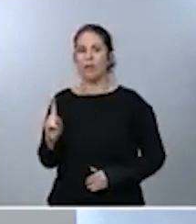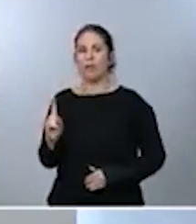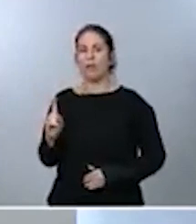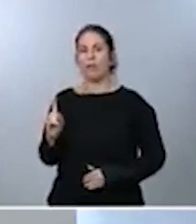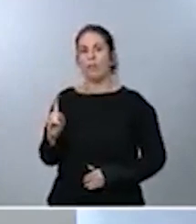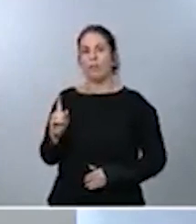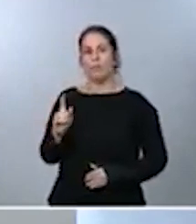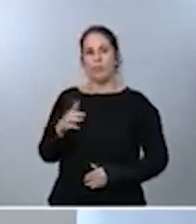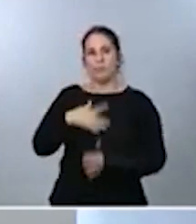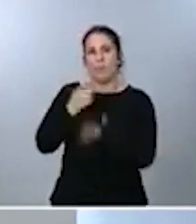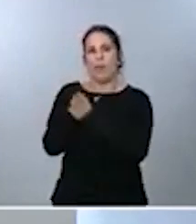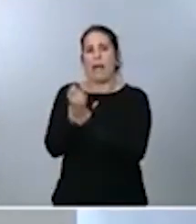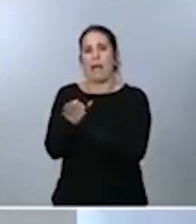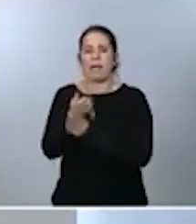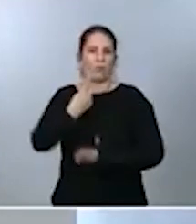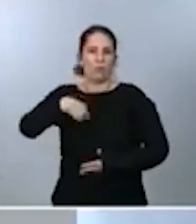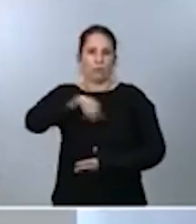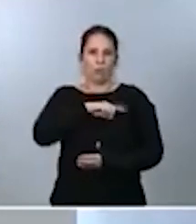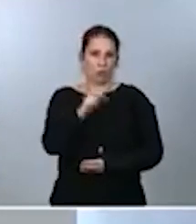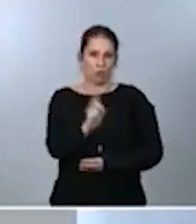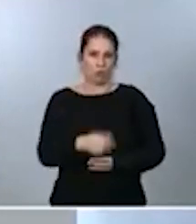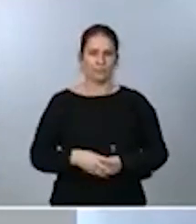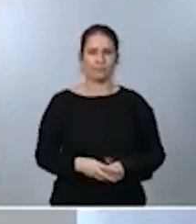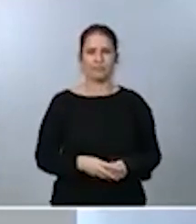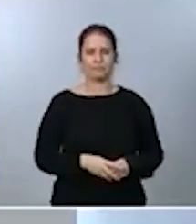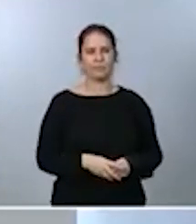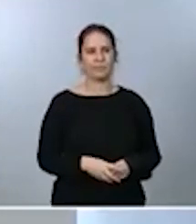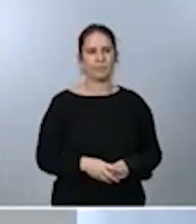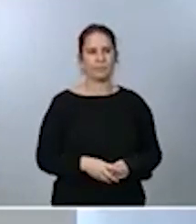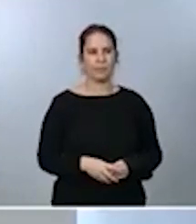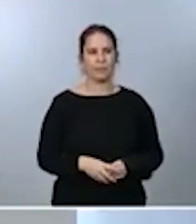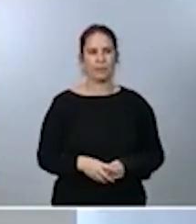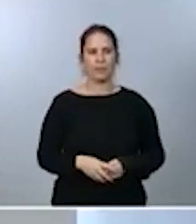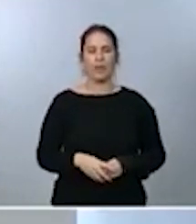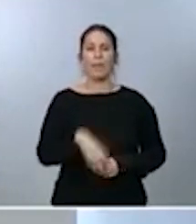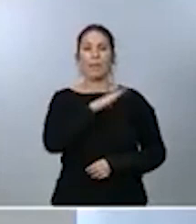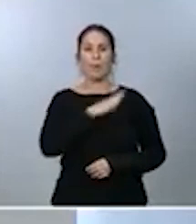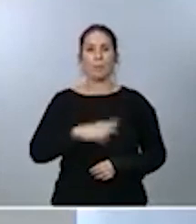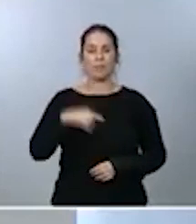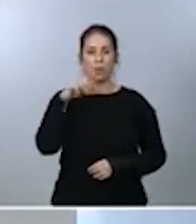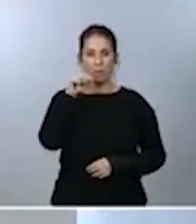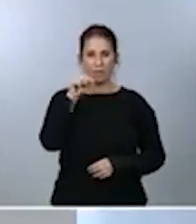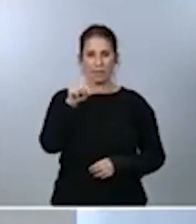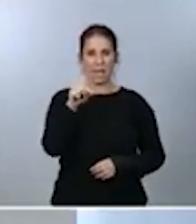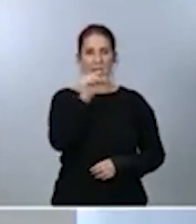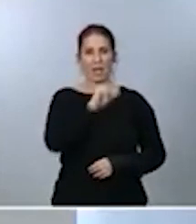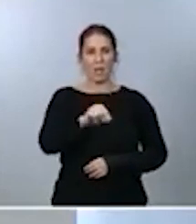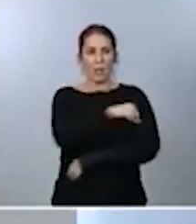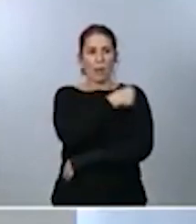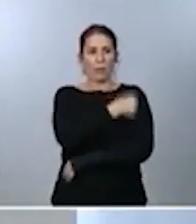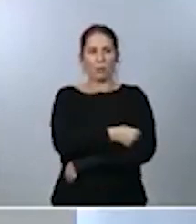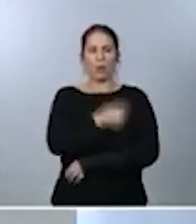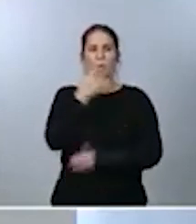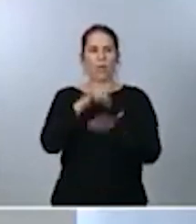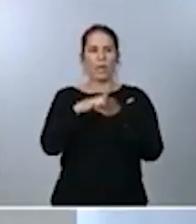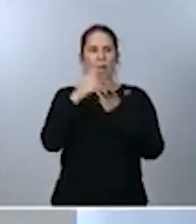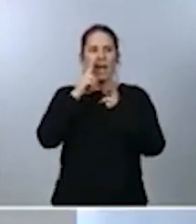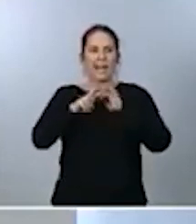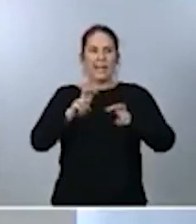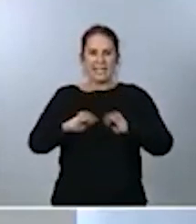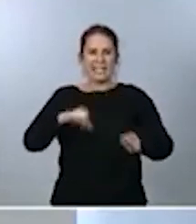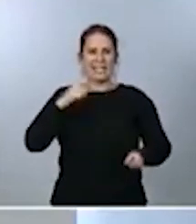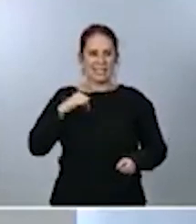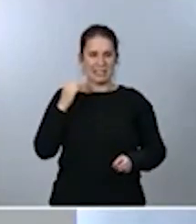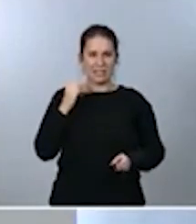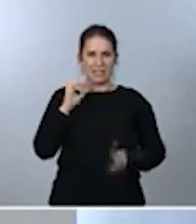miembros no sería abonada a esta compañía en estos momentos esta vacuna está siendo sometida a análisis clínicos en fase 3 en concreto a cuatro